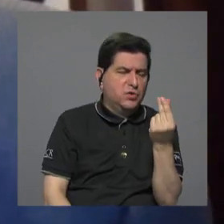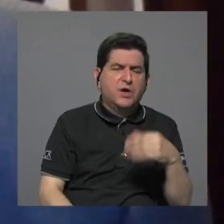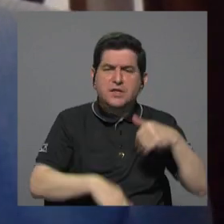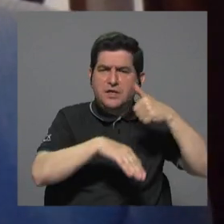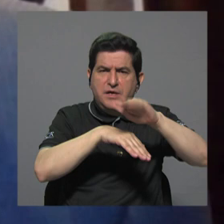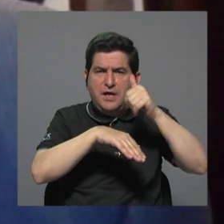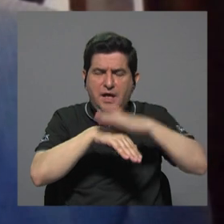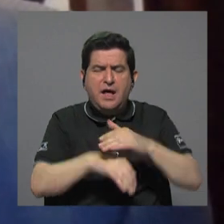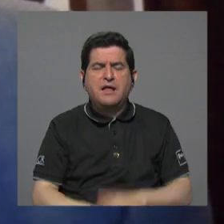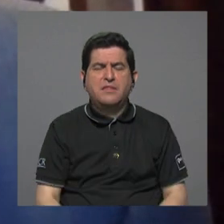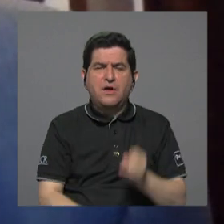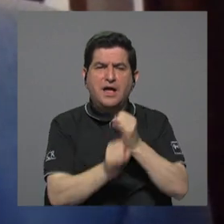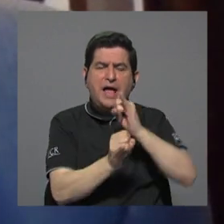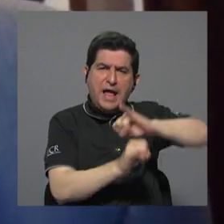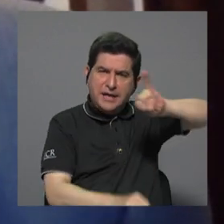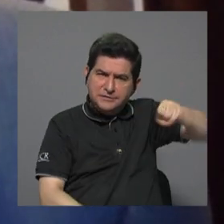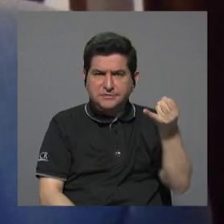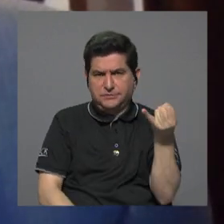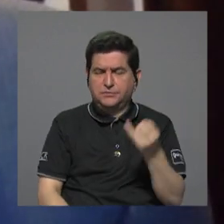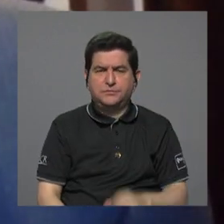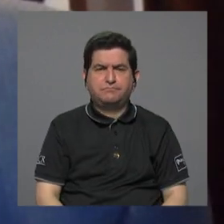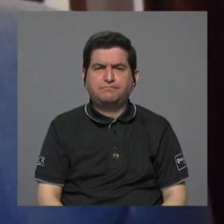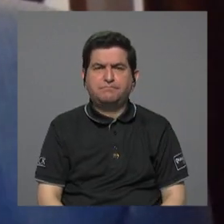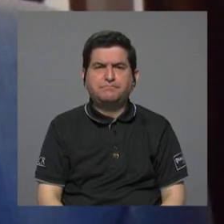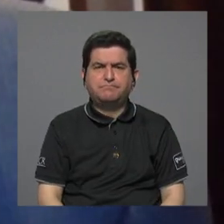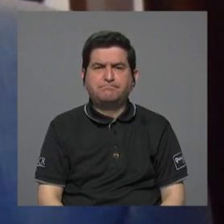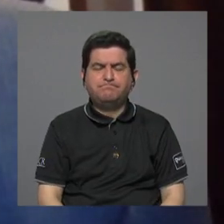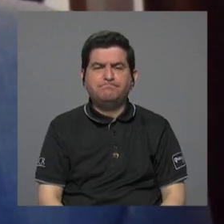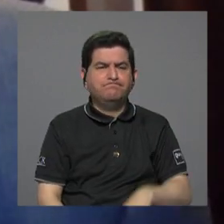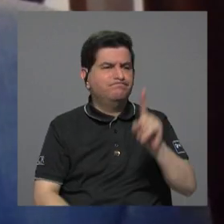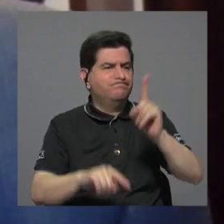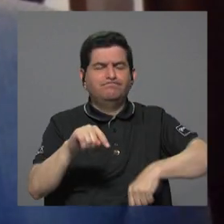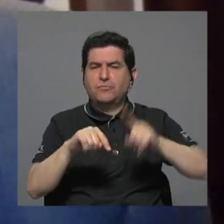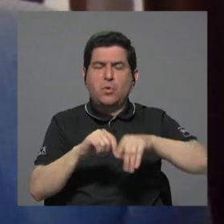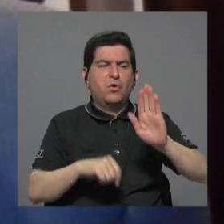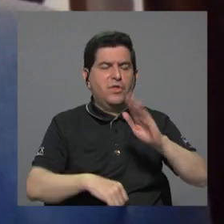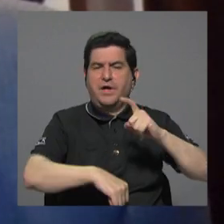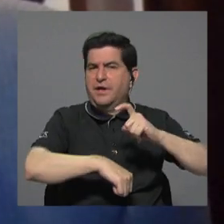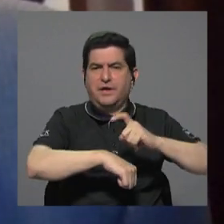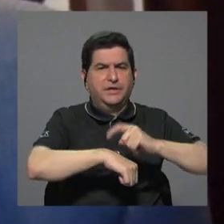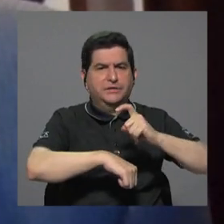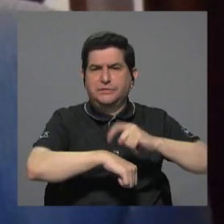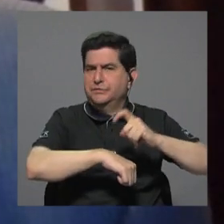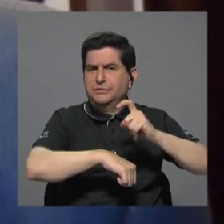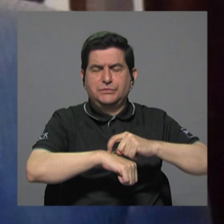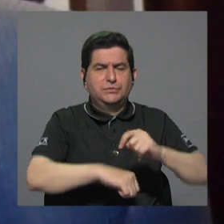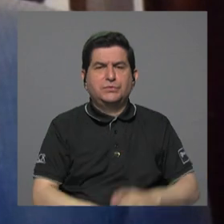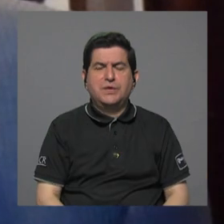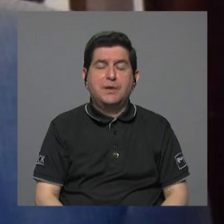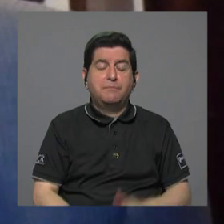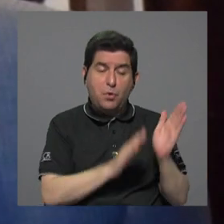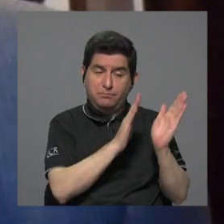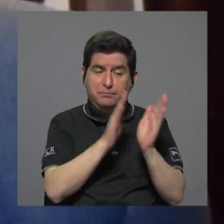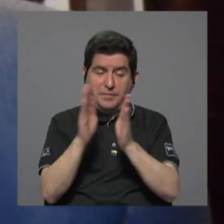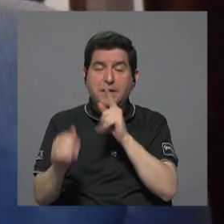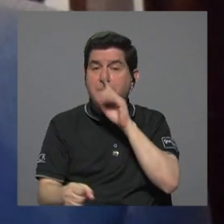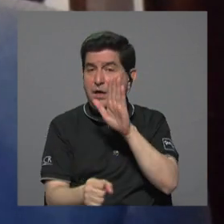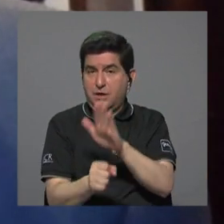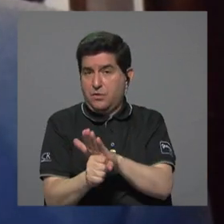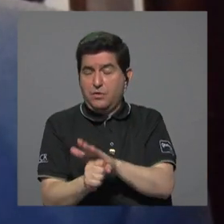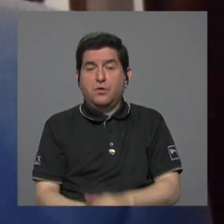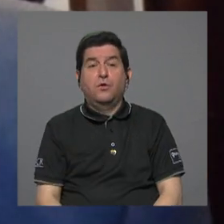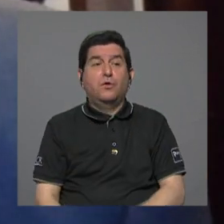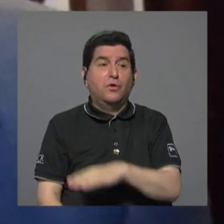giraron a UpDeva no se logró en el tiempo que estaba planificado y